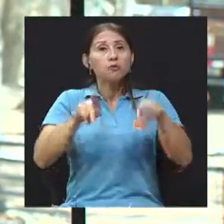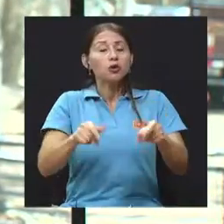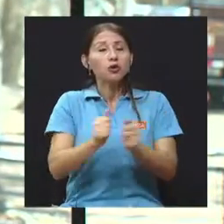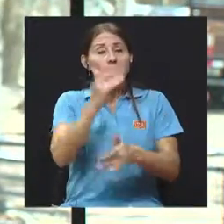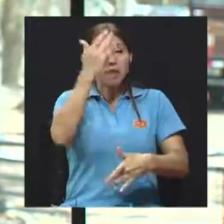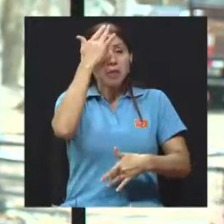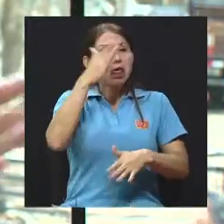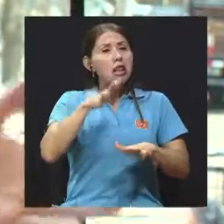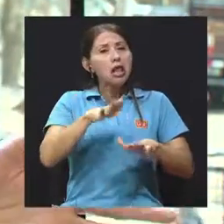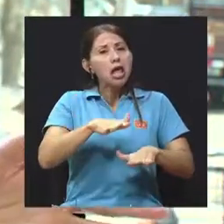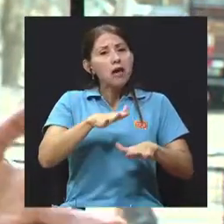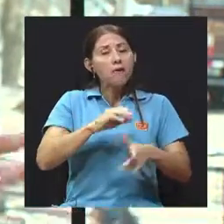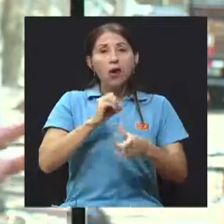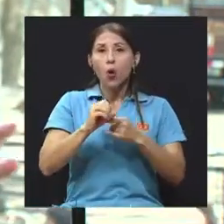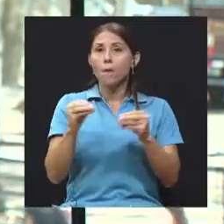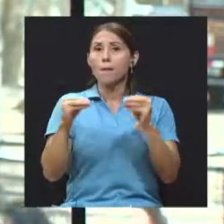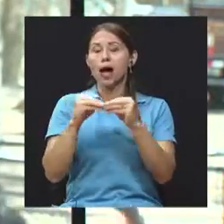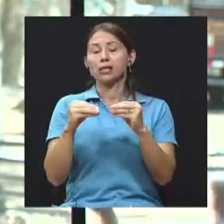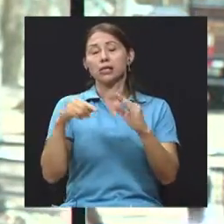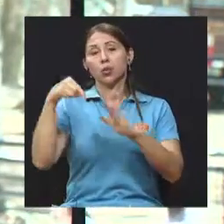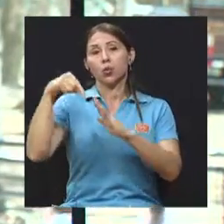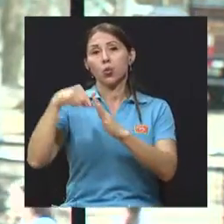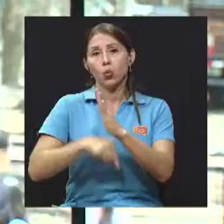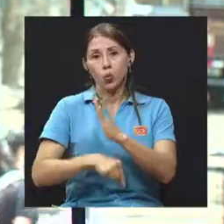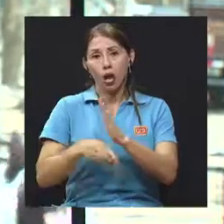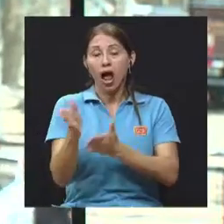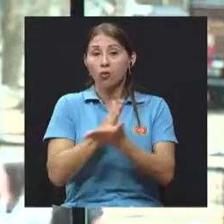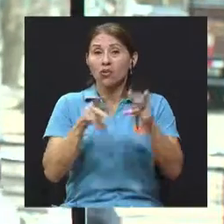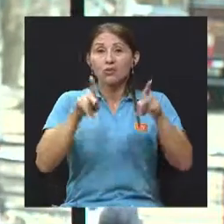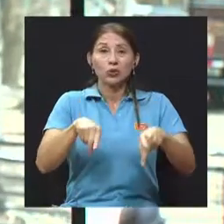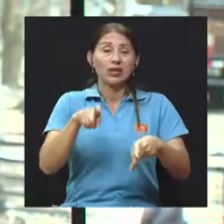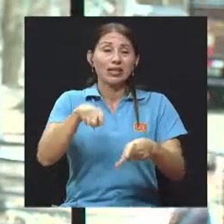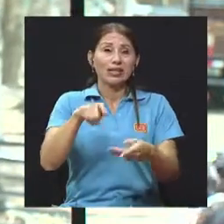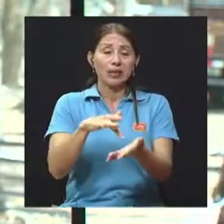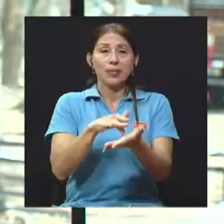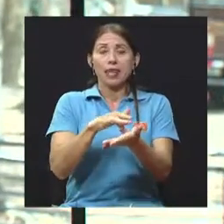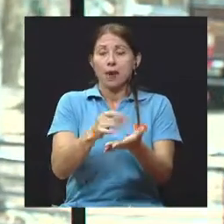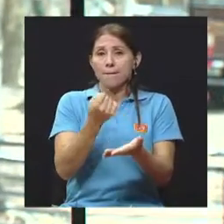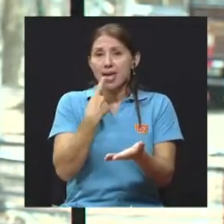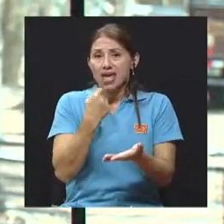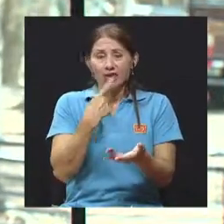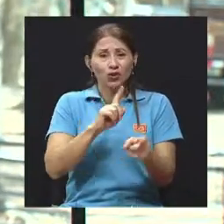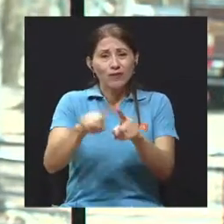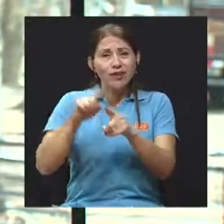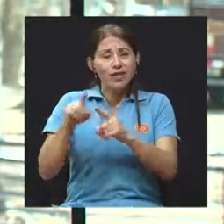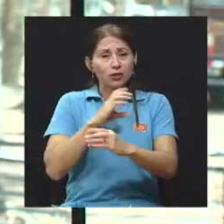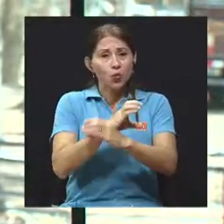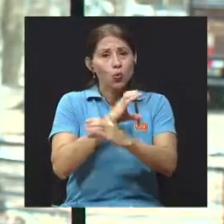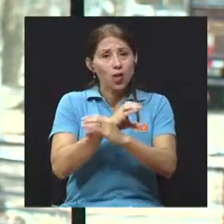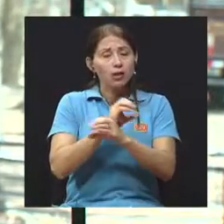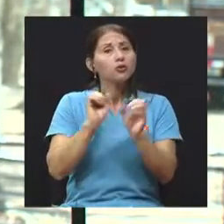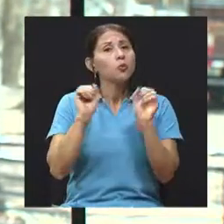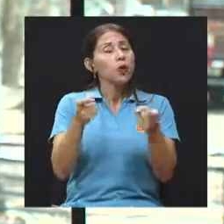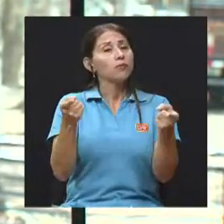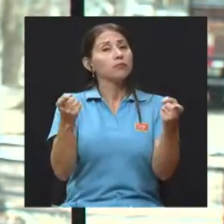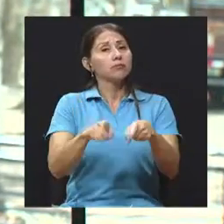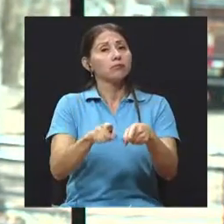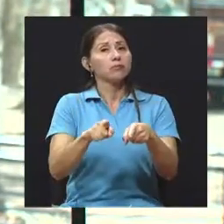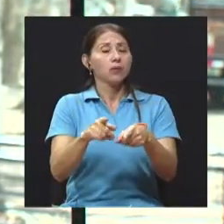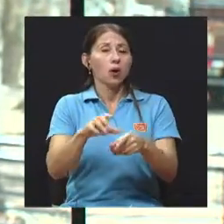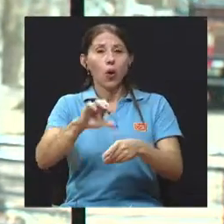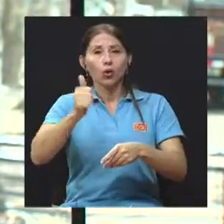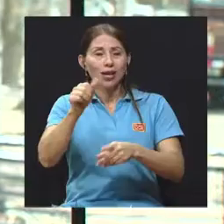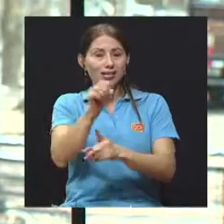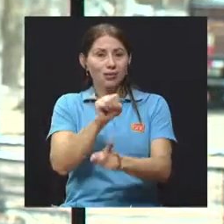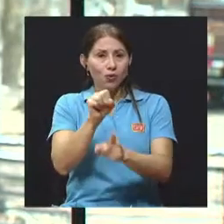tratamientos se controlan, hay medicamentos severos que requieren tratamiento a dosis muy altas de medicamentos y que pueden tener efectos secundarios transitorios. Hay